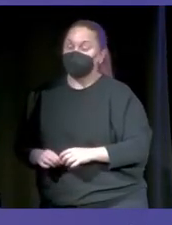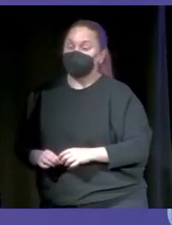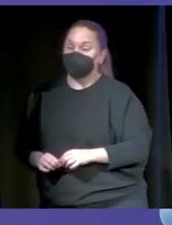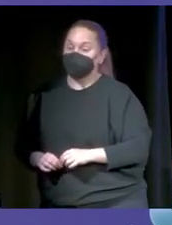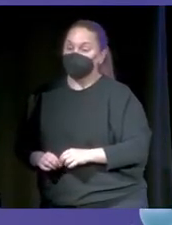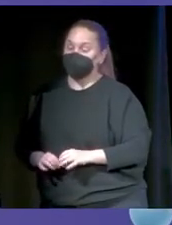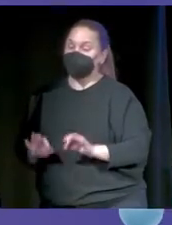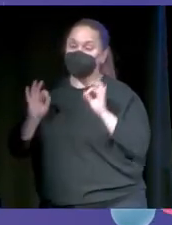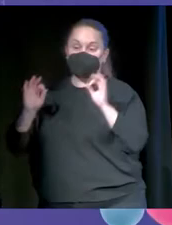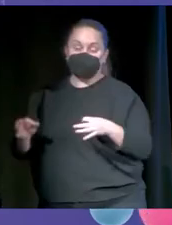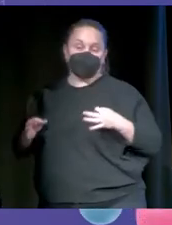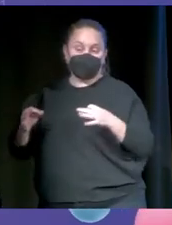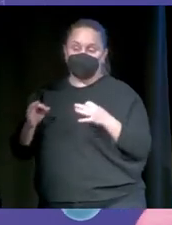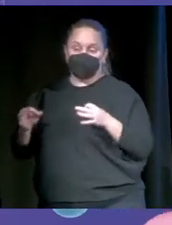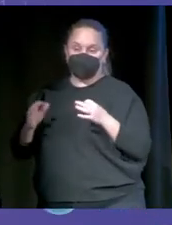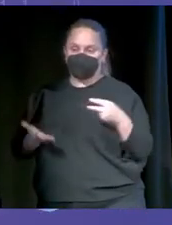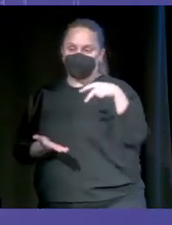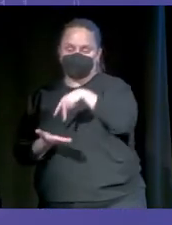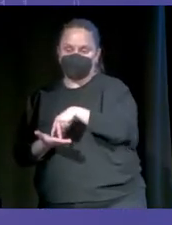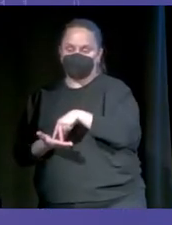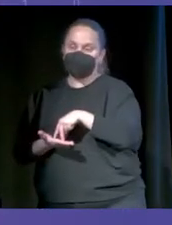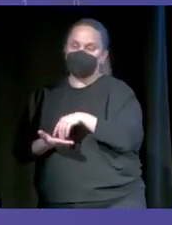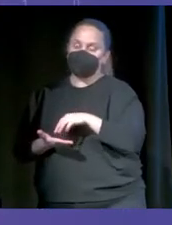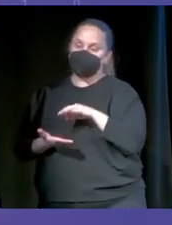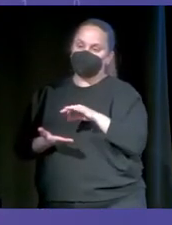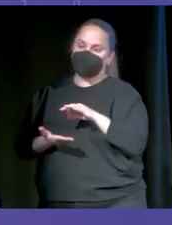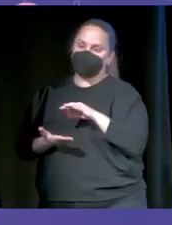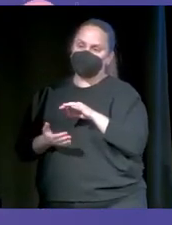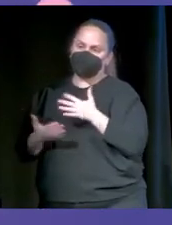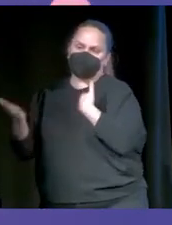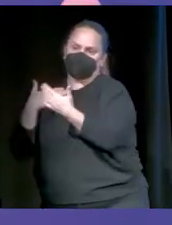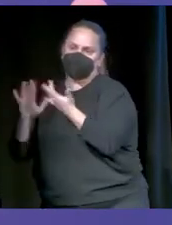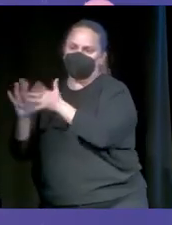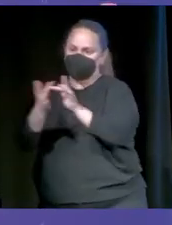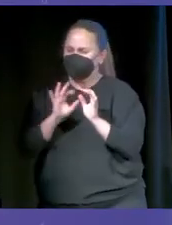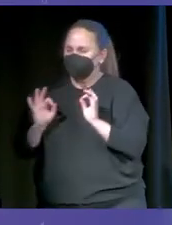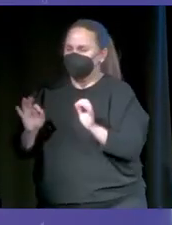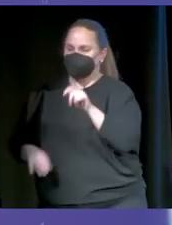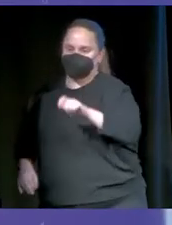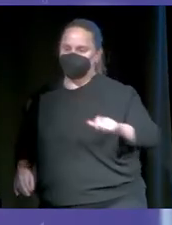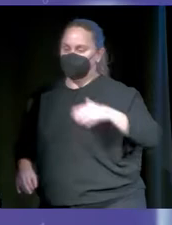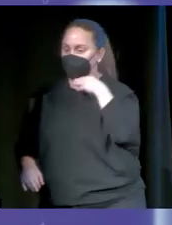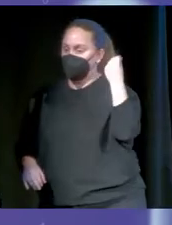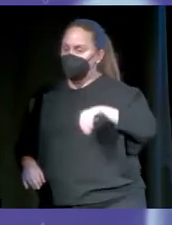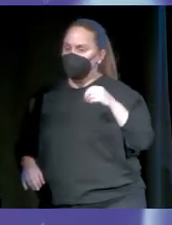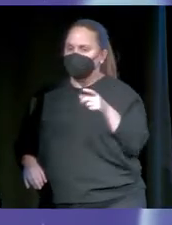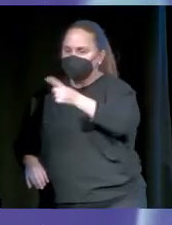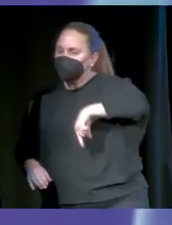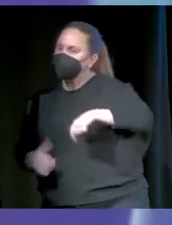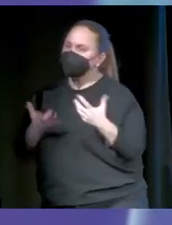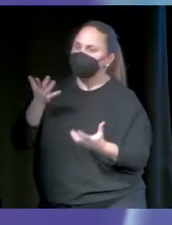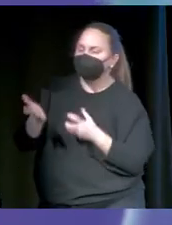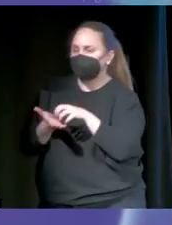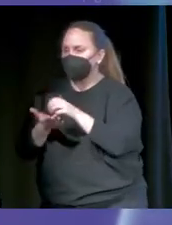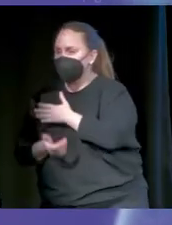Cuando tengo la oportunidad de hablar con gente, sobre todo gente joven, que se plantea emprender